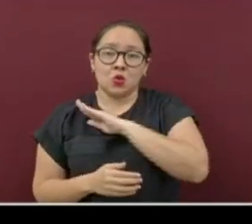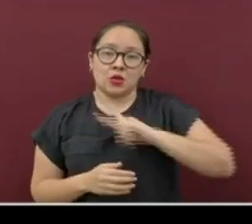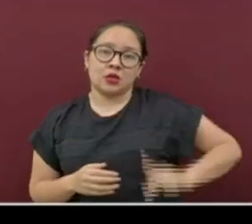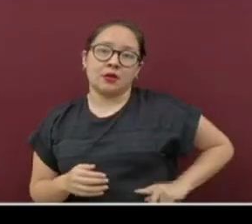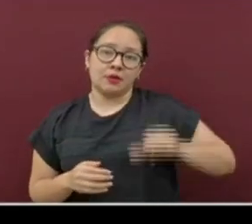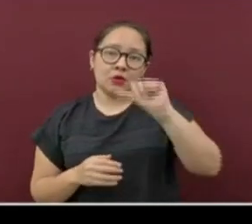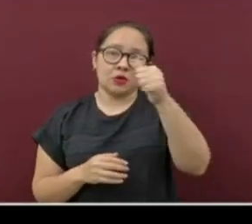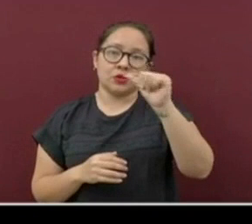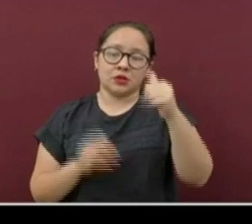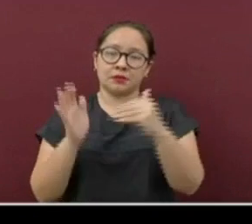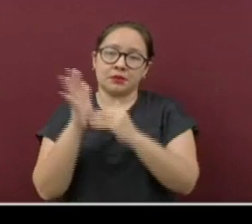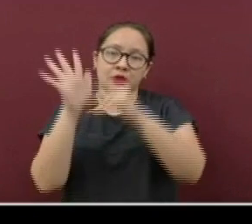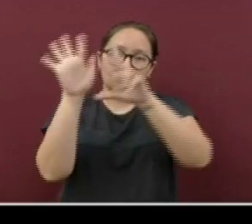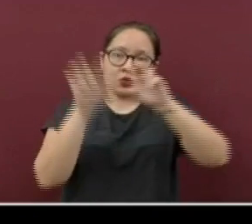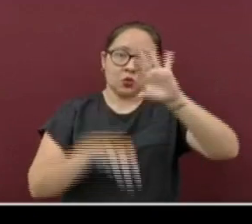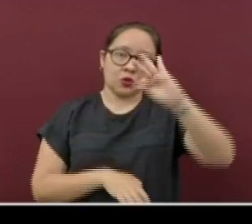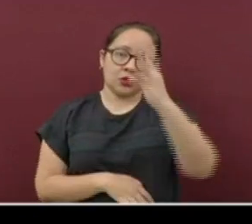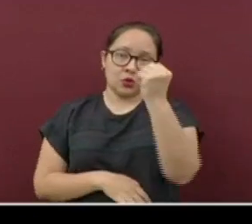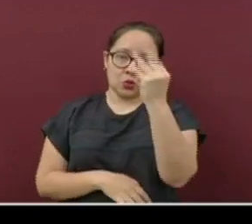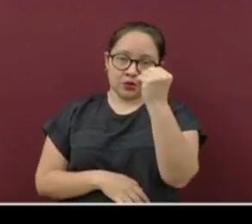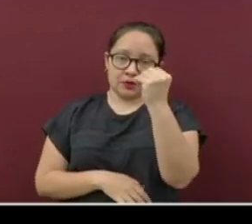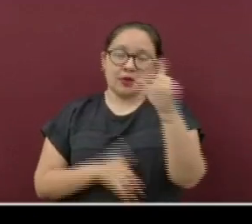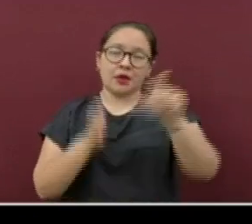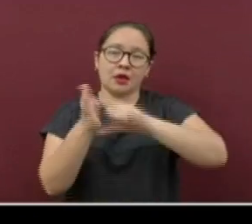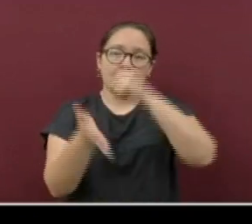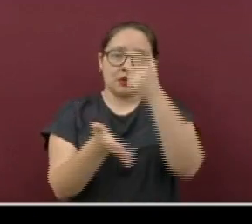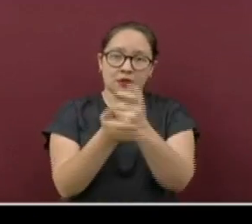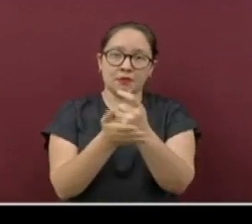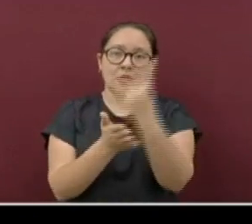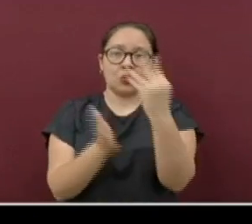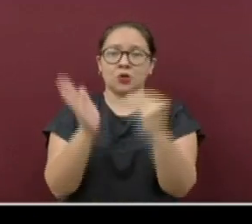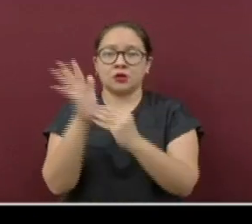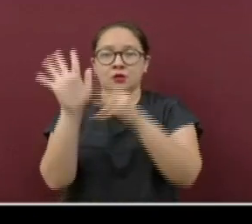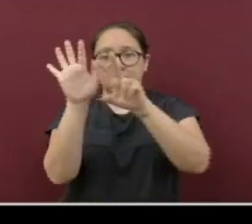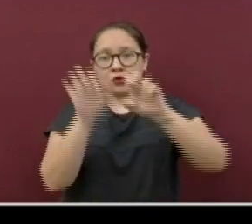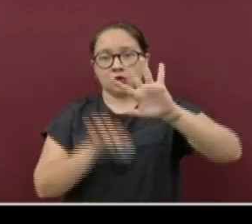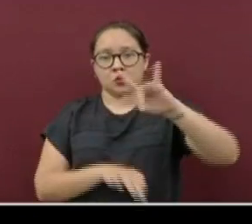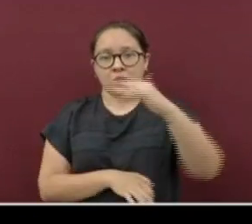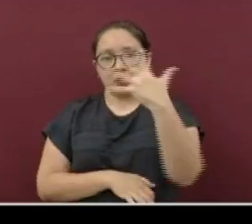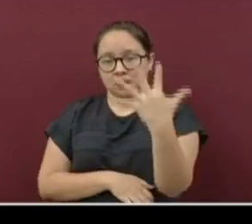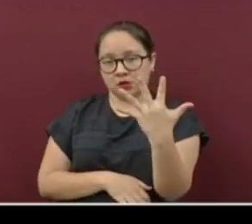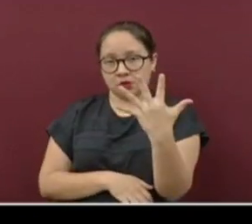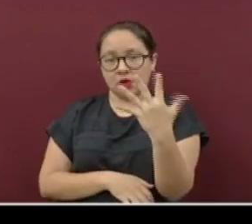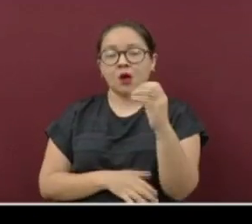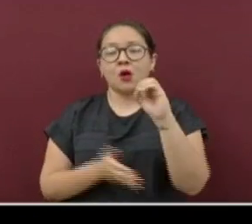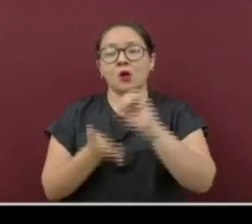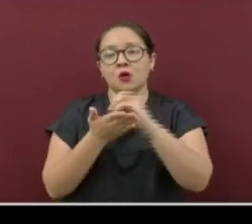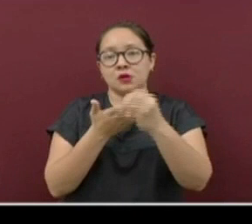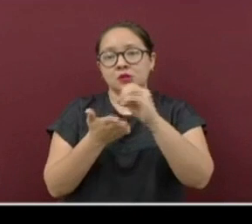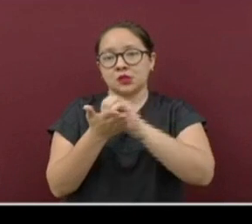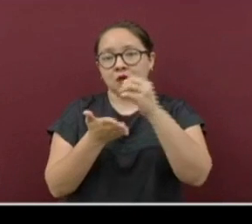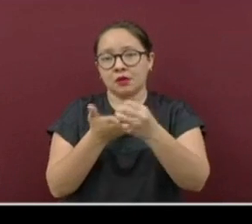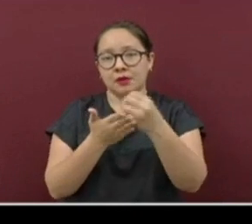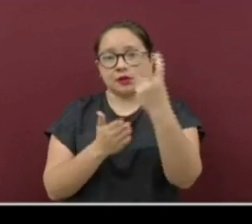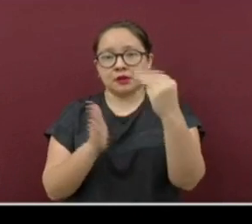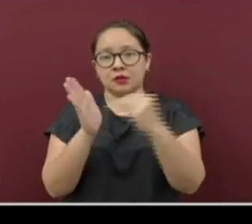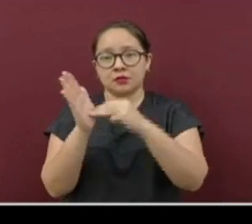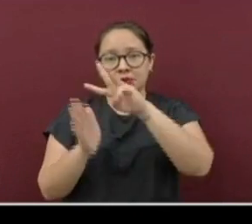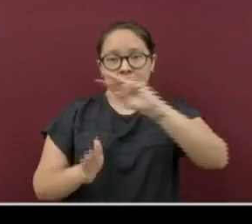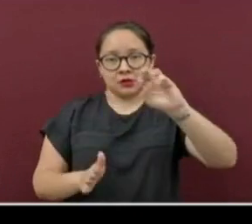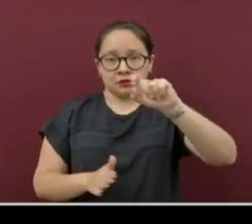,849 casos. Jalapa, 4,855. Orizaba, 3